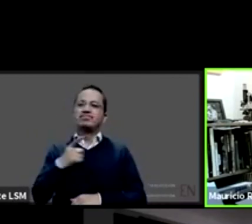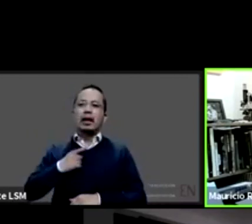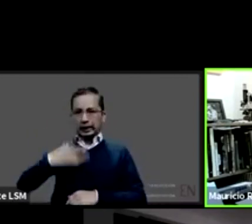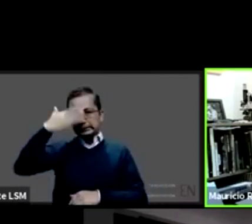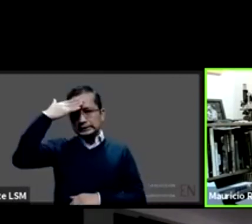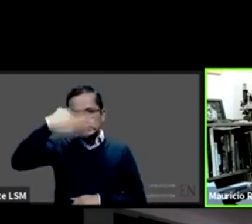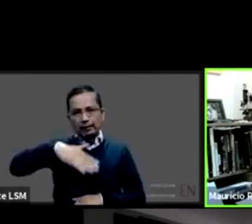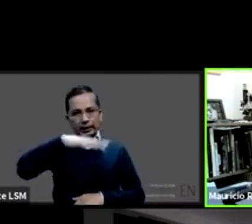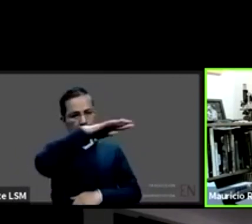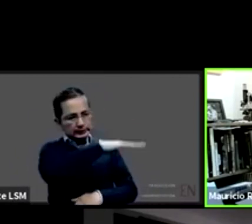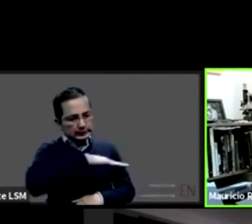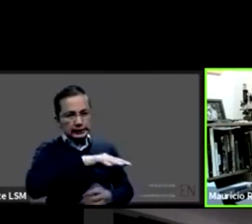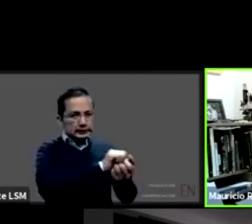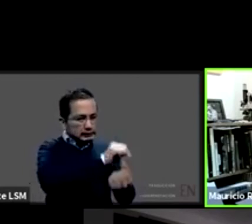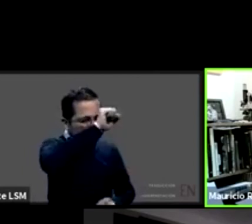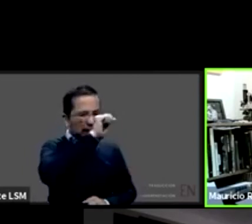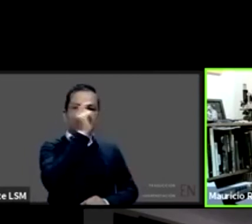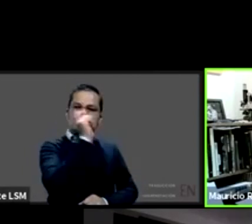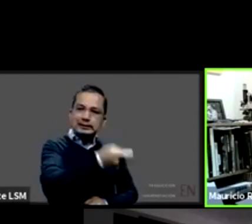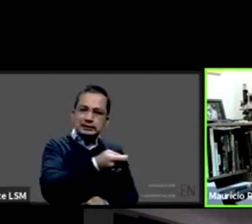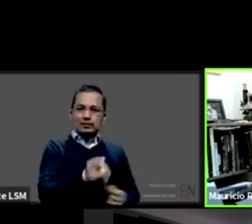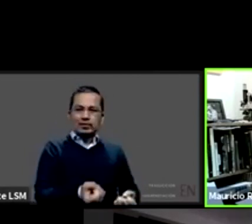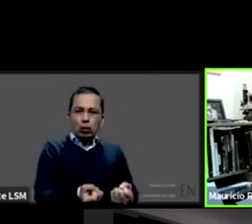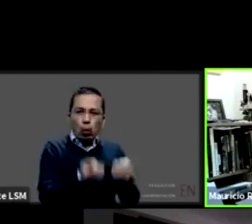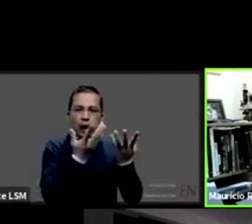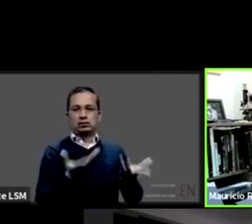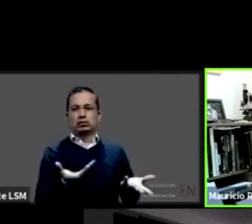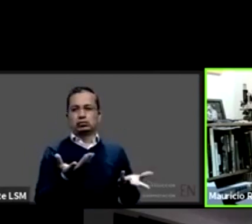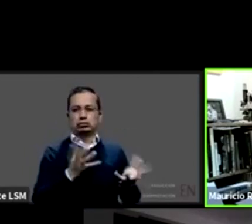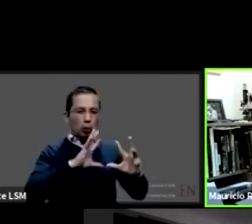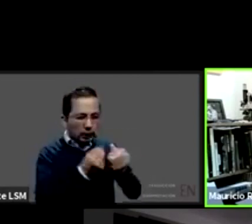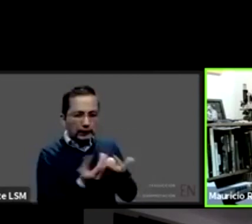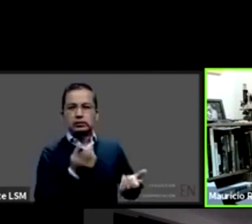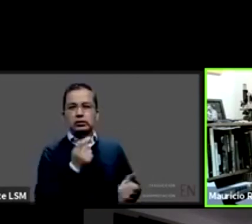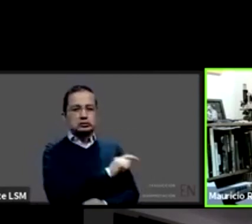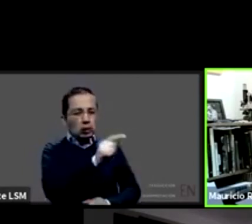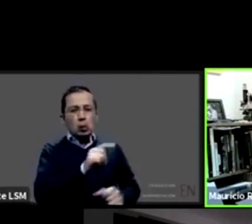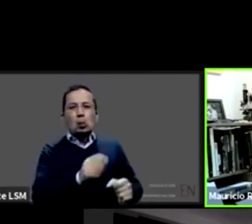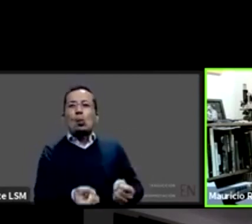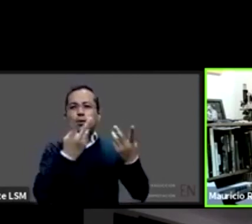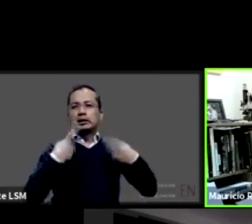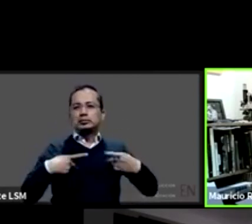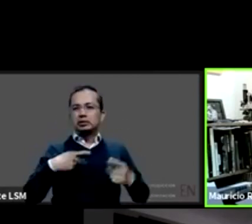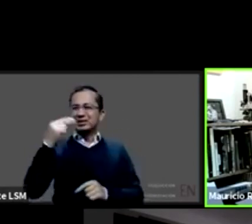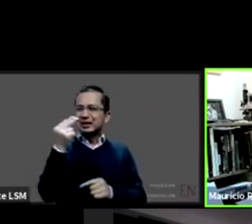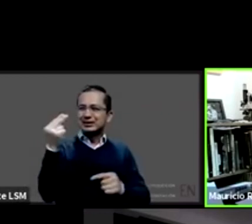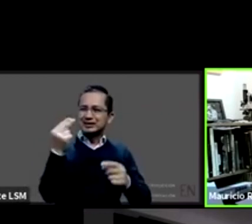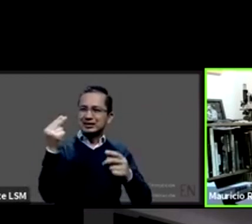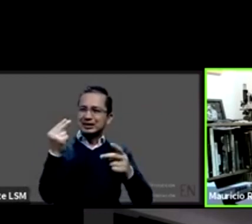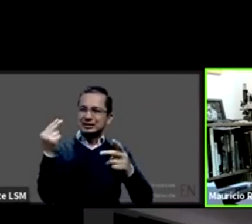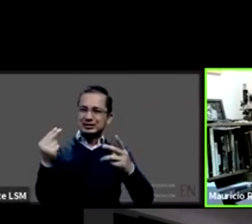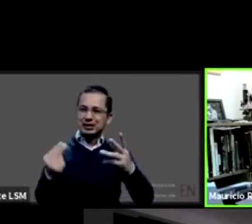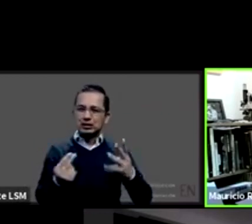necesidad de detectar necesidades específicas para poder plantear soluciones para poder plantear intervenciones